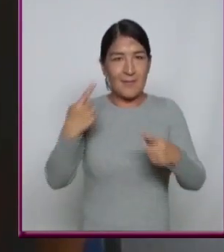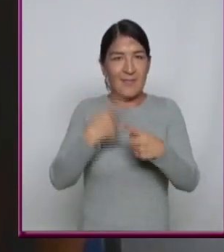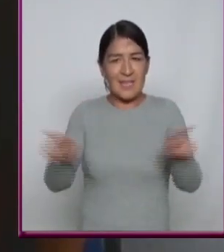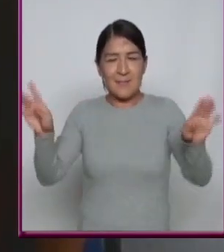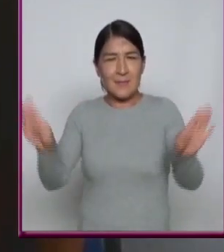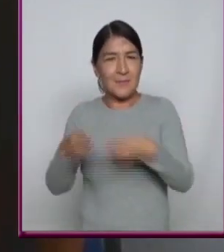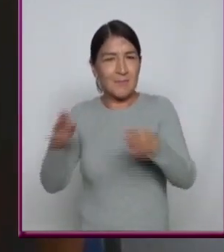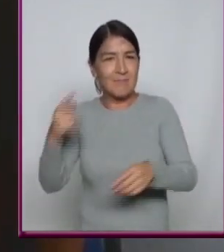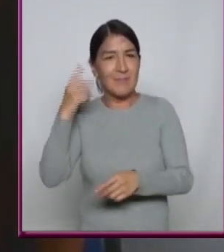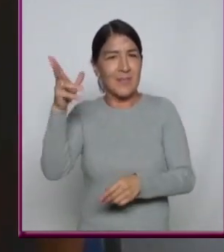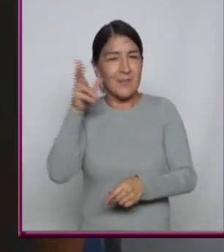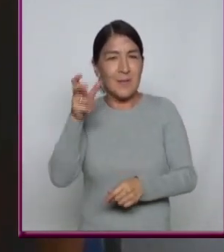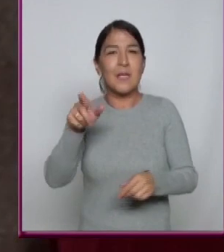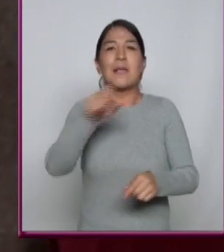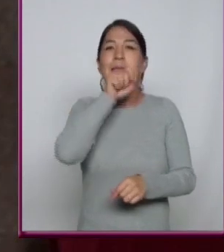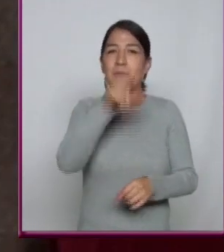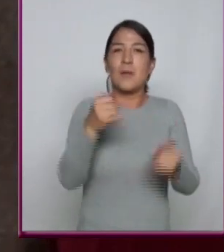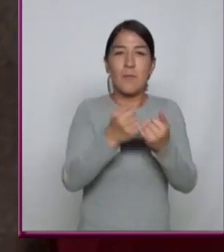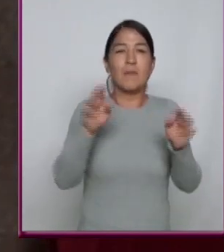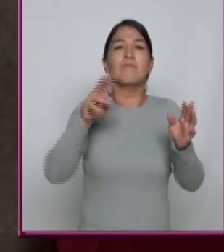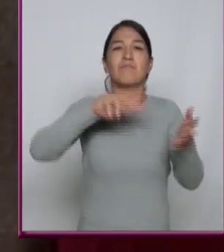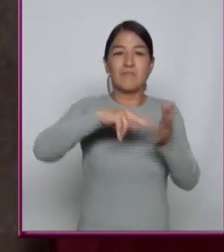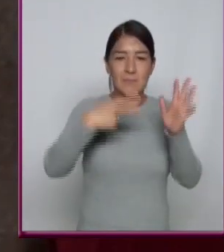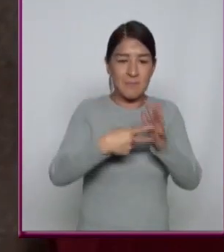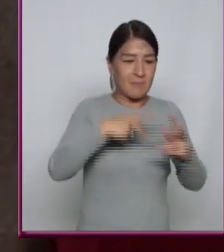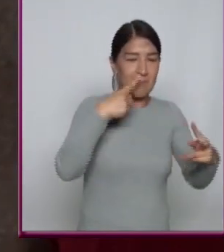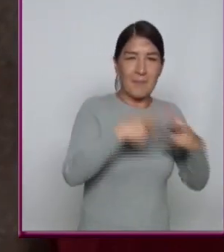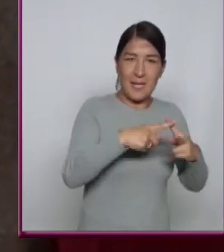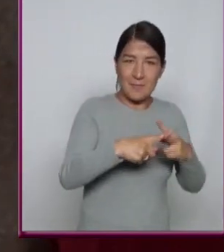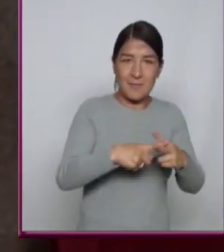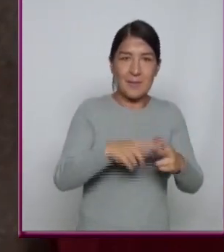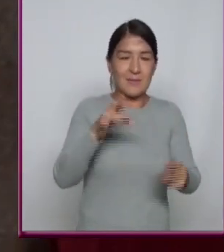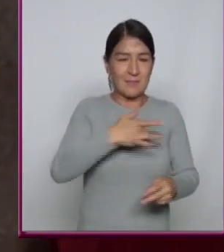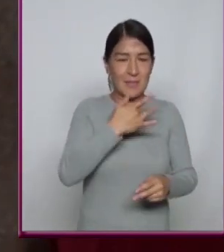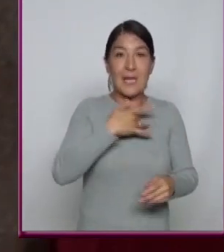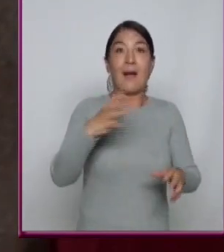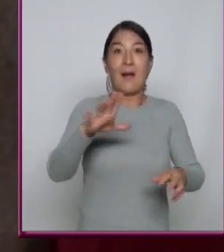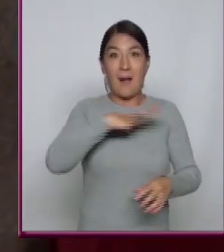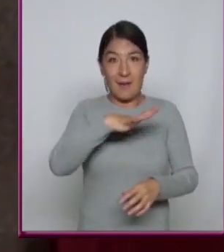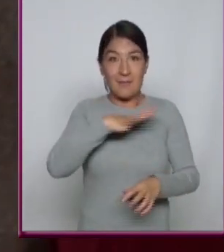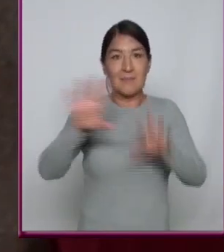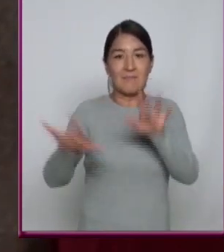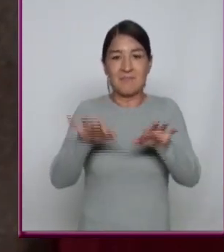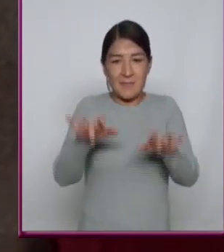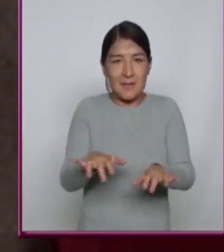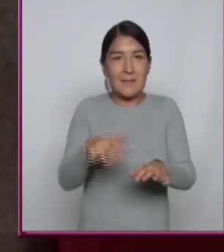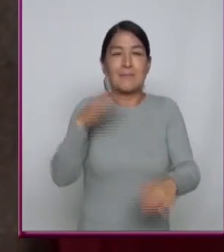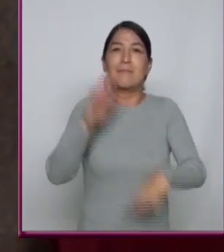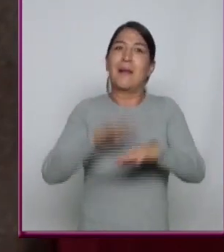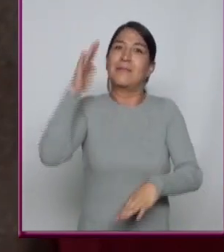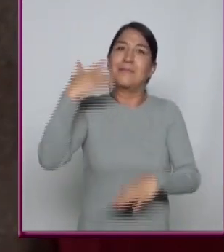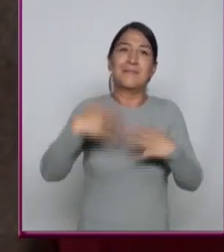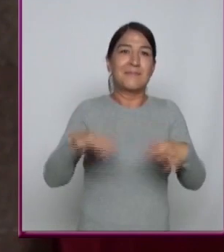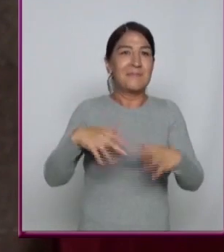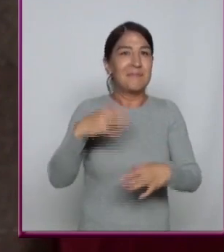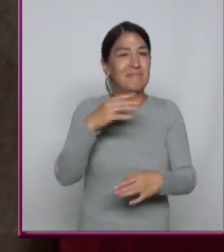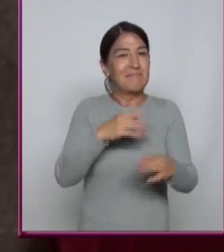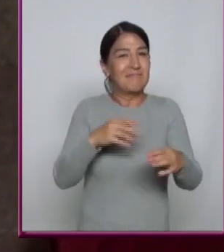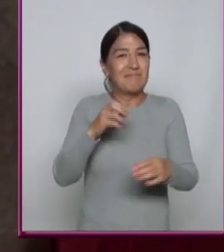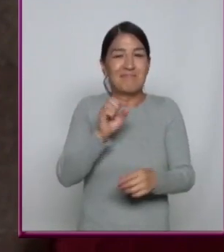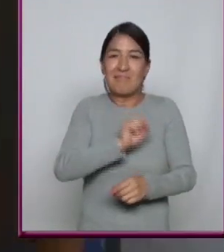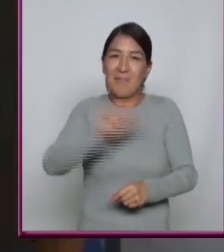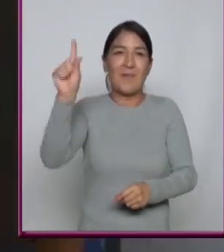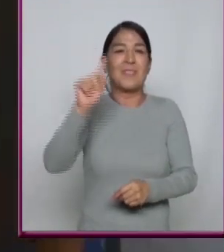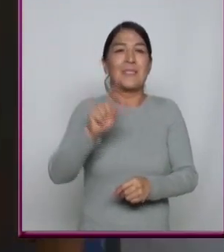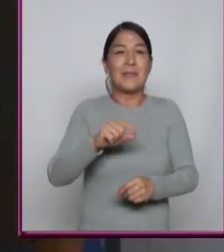Como Sobre Ingeniería Y matemáticas Y tenemos Computadoras Cada vez Más poderosas Entonces Es